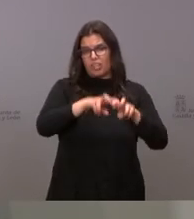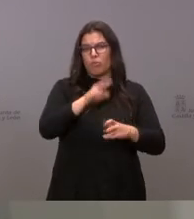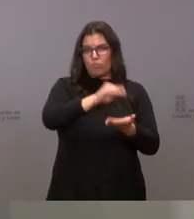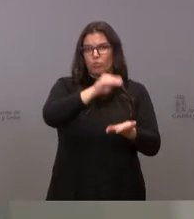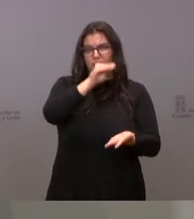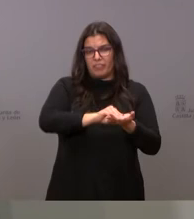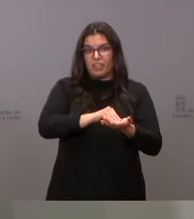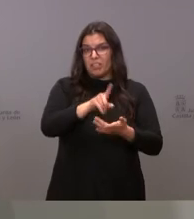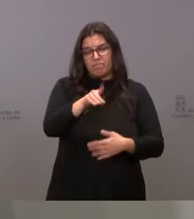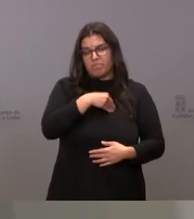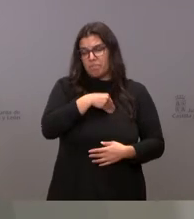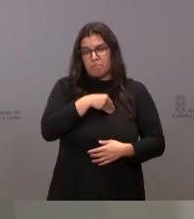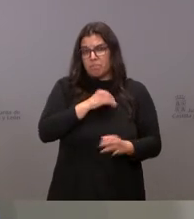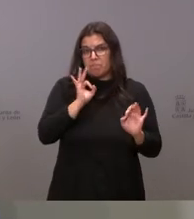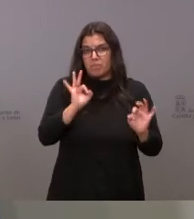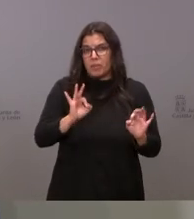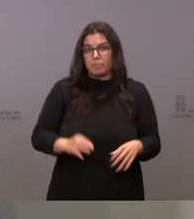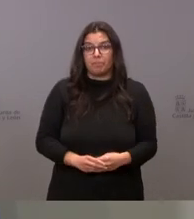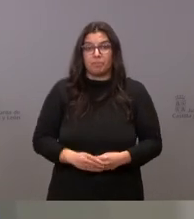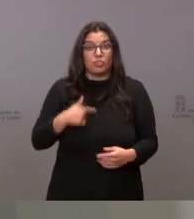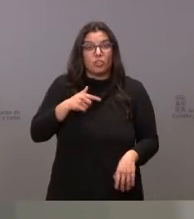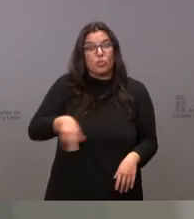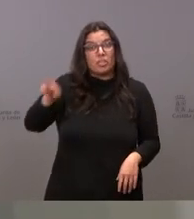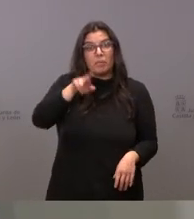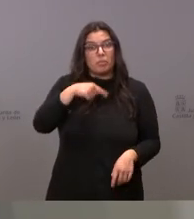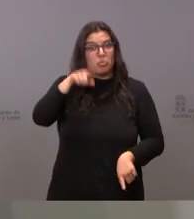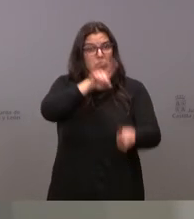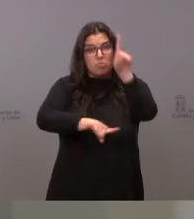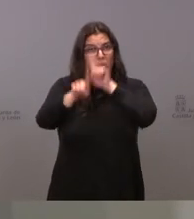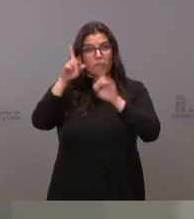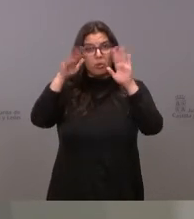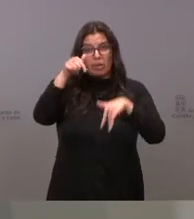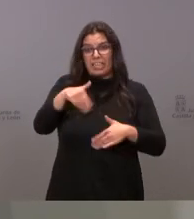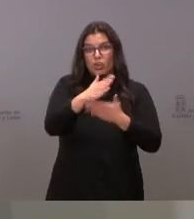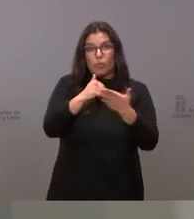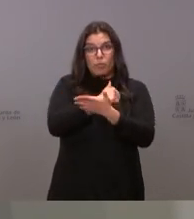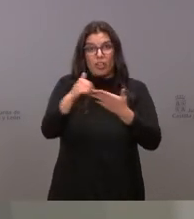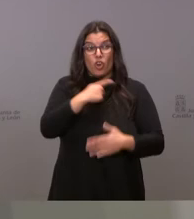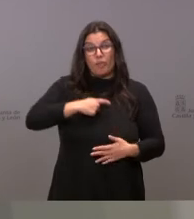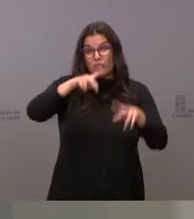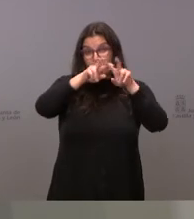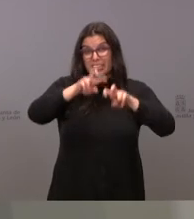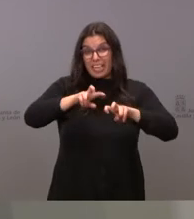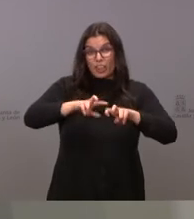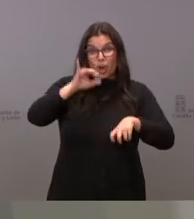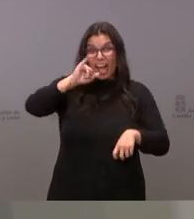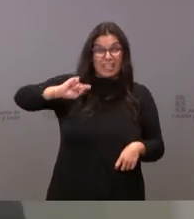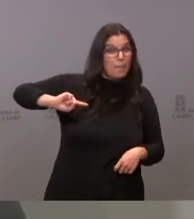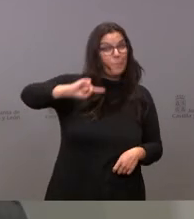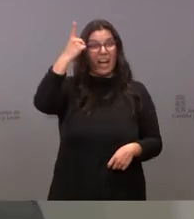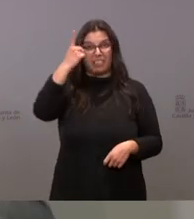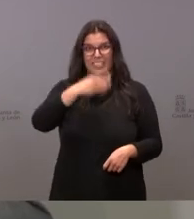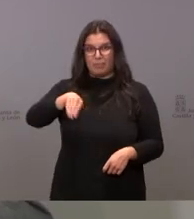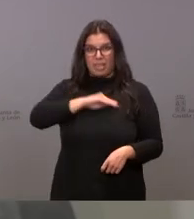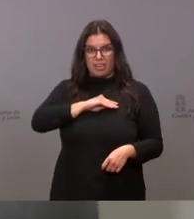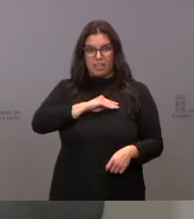y es un triste asunto. Insisto, yo no tengo ningún problema. Esta es la comunidad autónoma que más comisiones de investigación tiene de toda España. De hecho, creo que